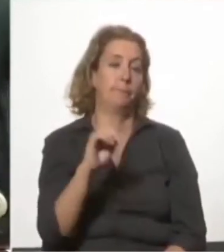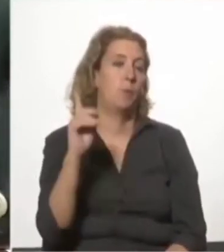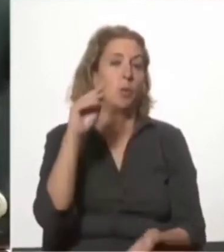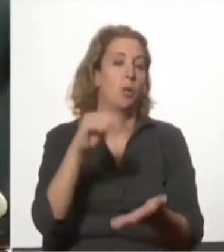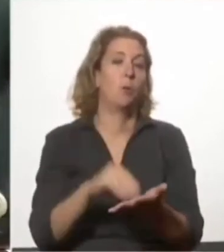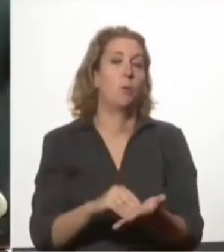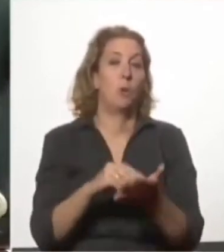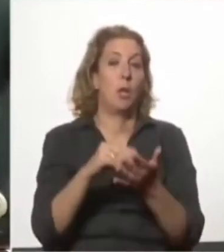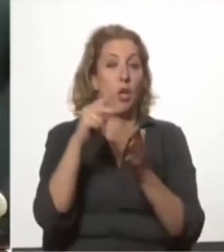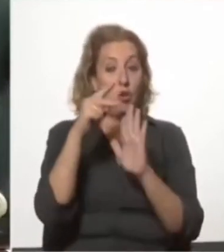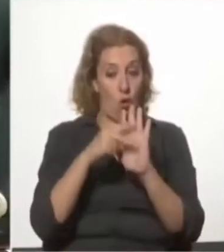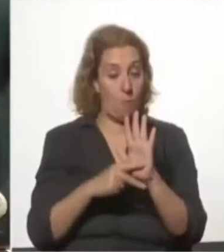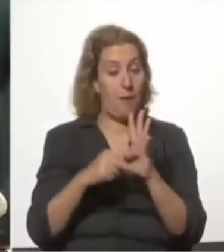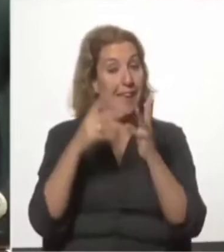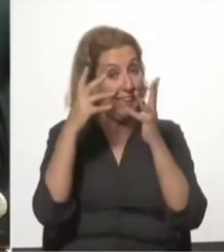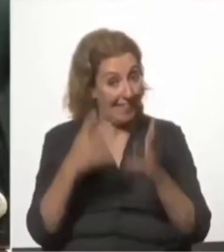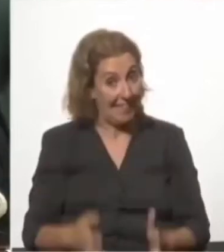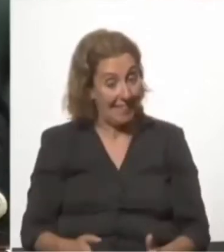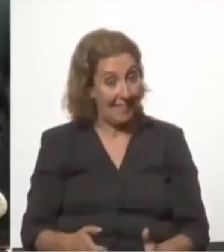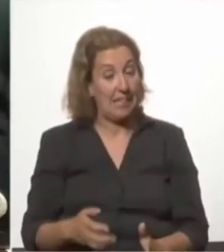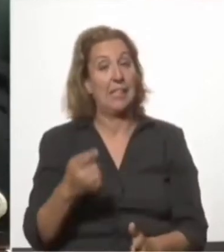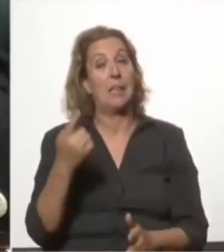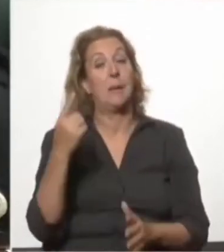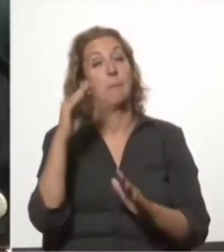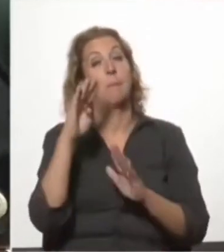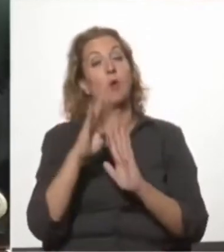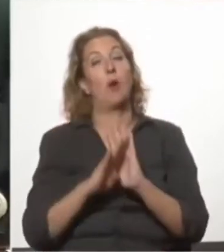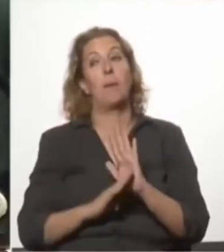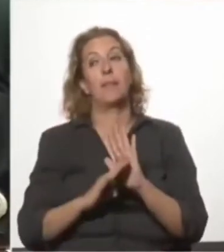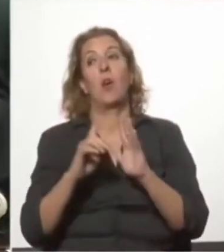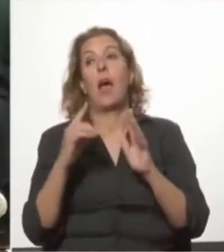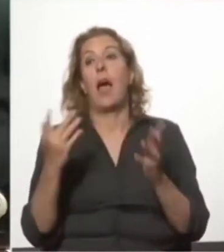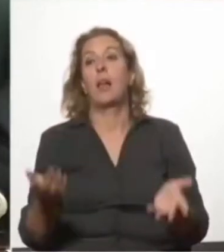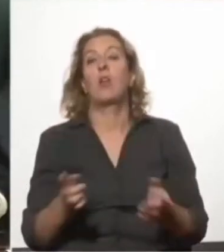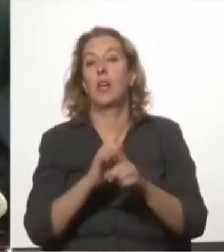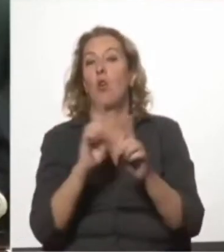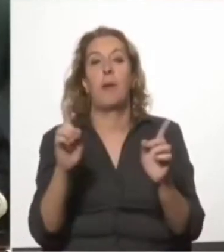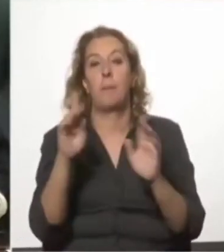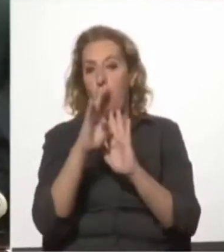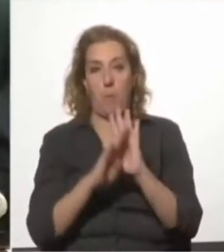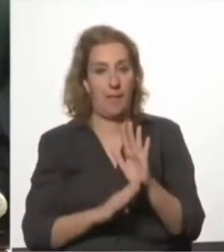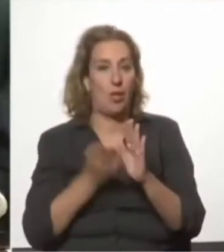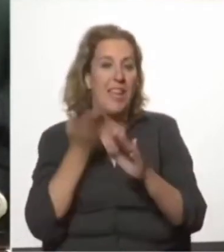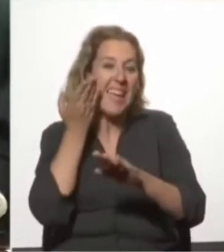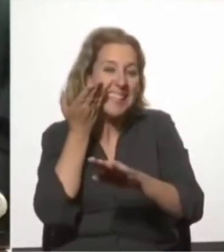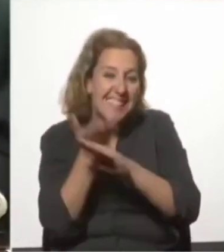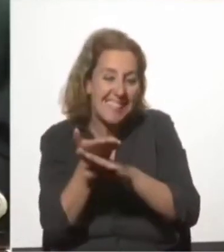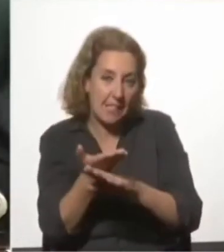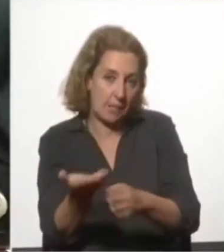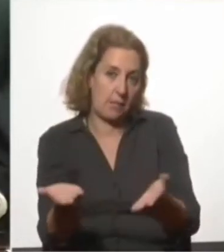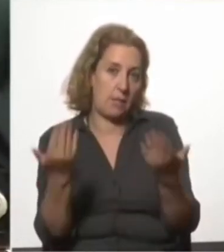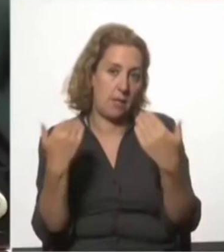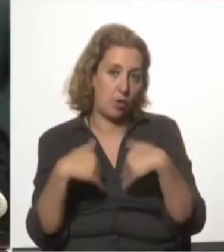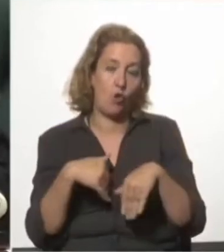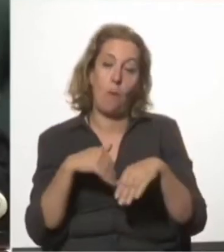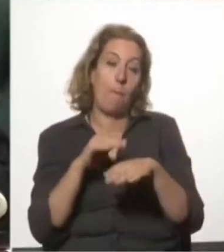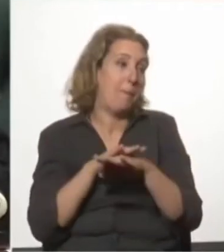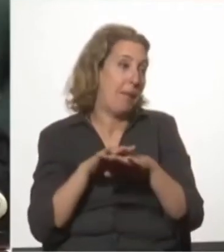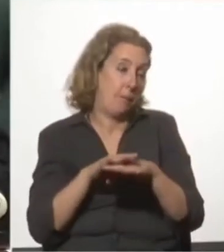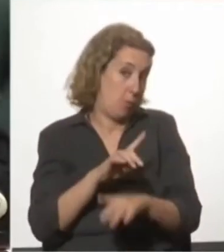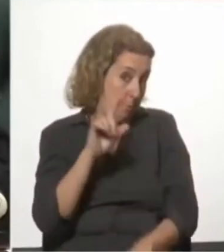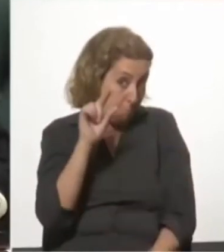pretende ser programática. Algo que no es programático, que es exigir un retorno mínimo, que no es pequeño,